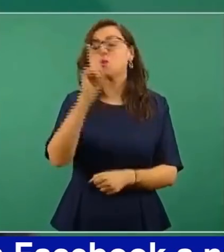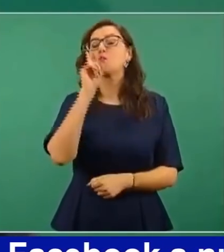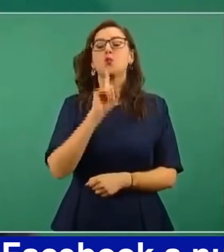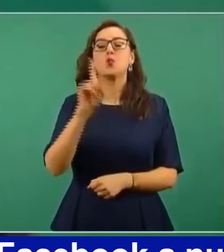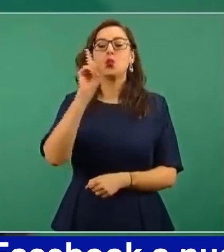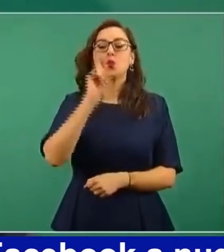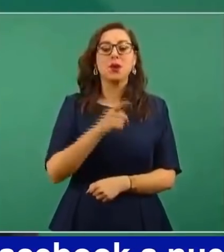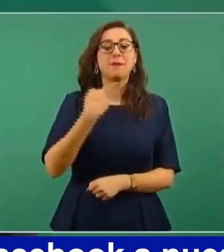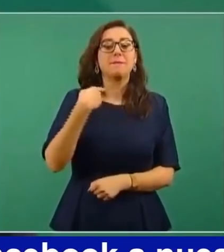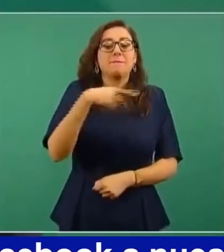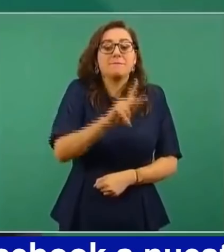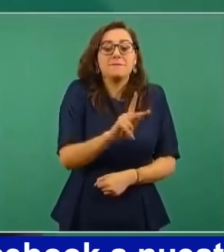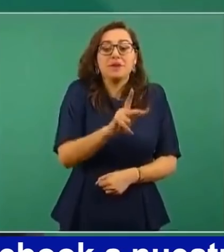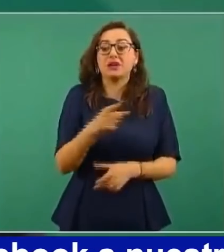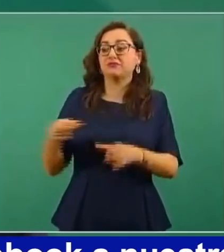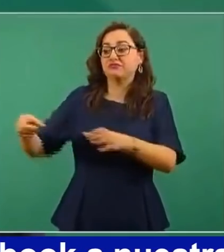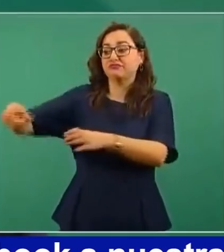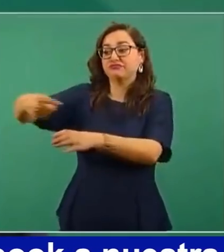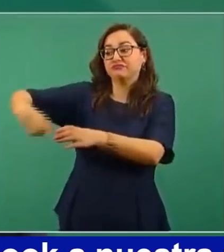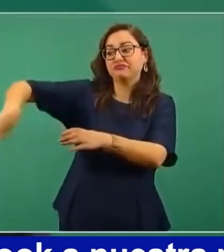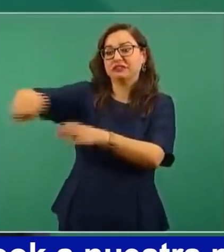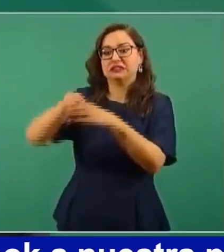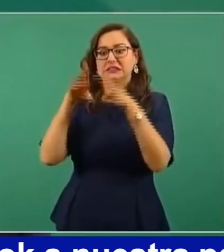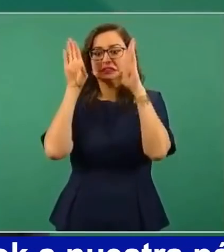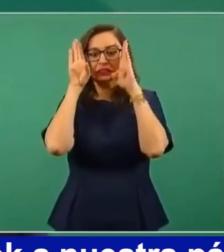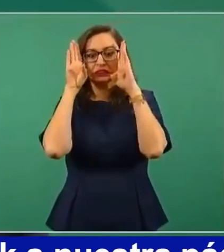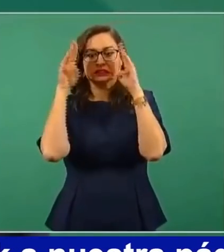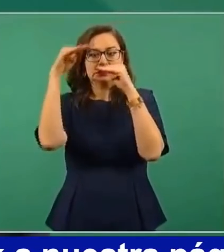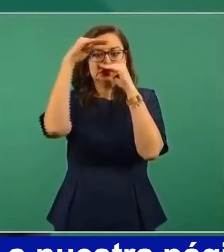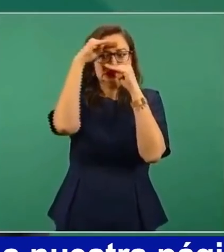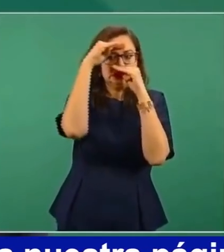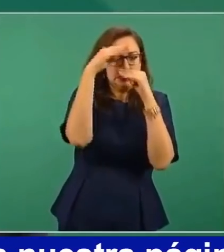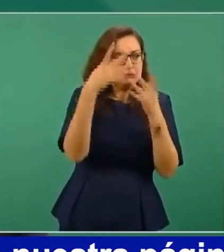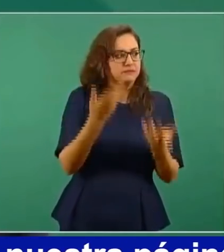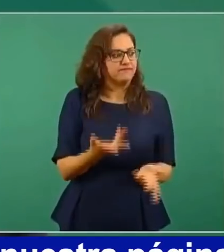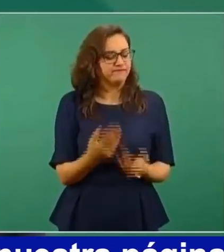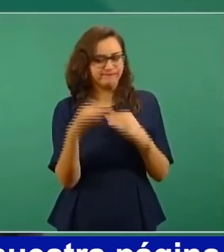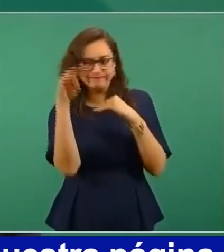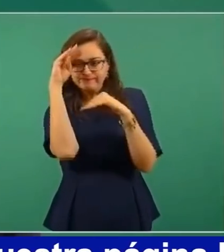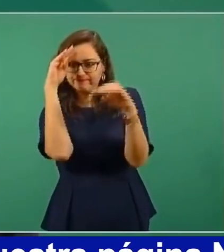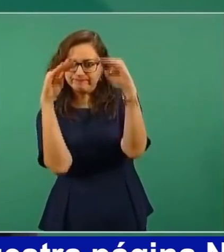conservadurismo que anda buscando cómo nos